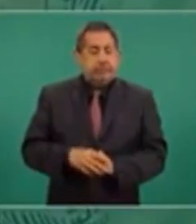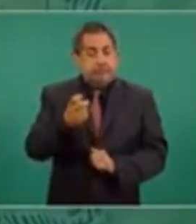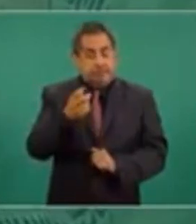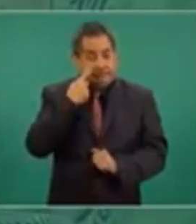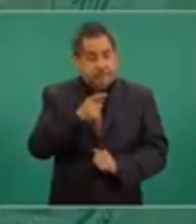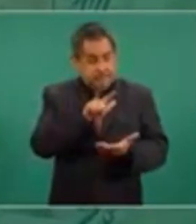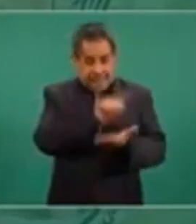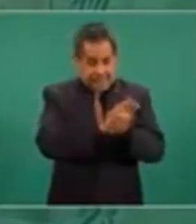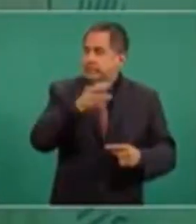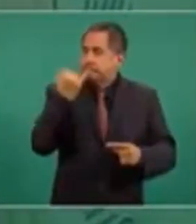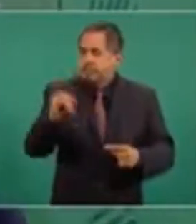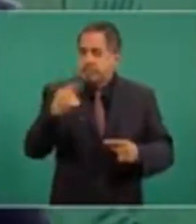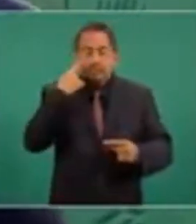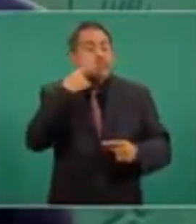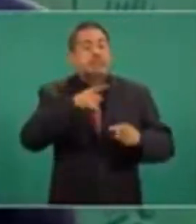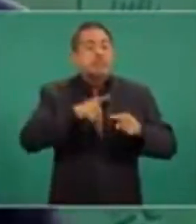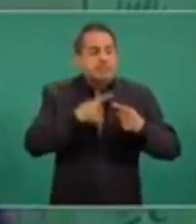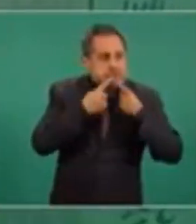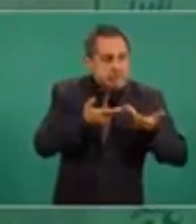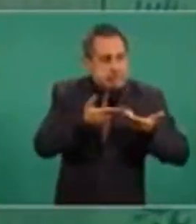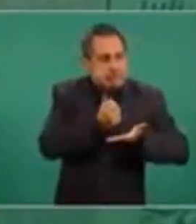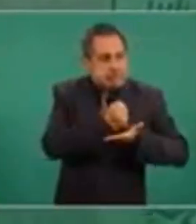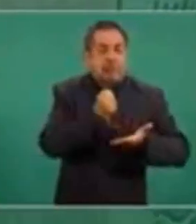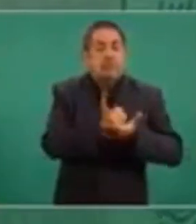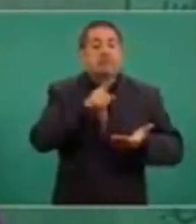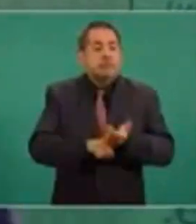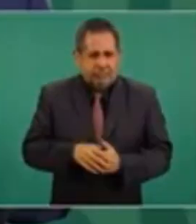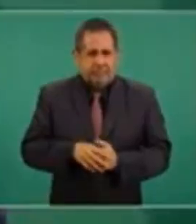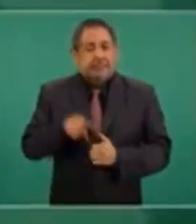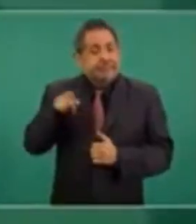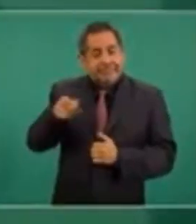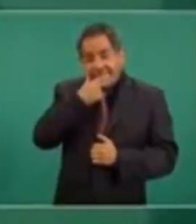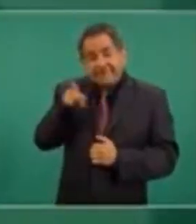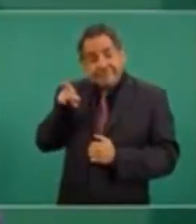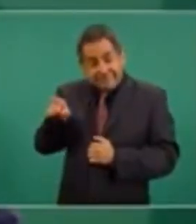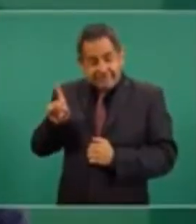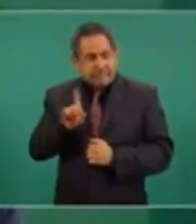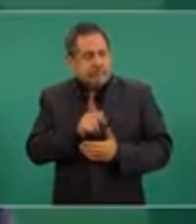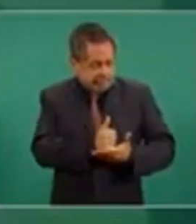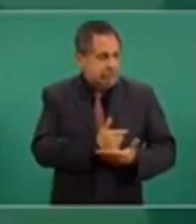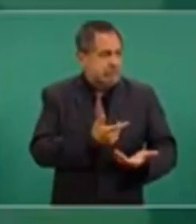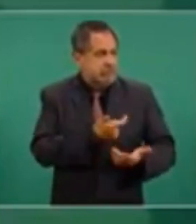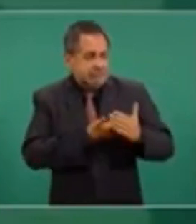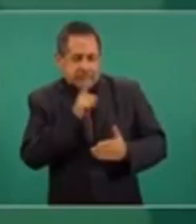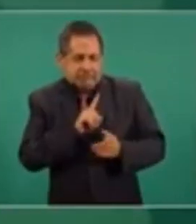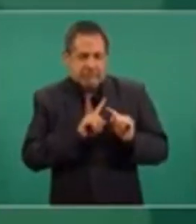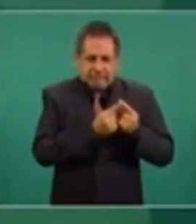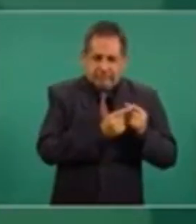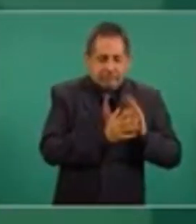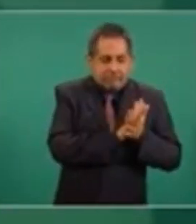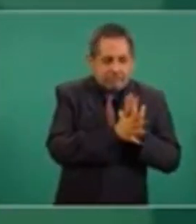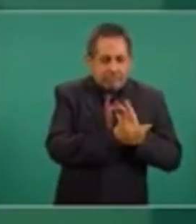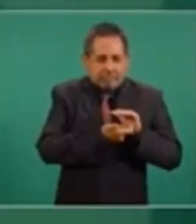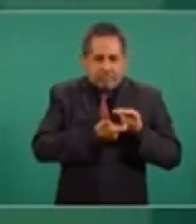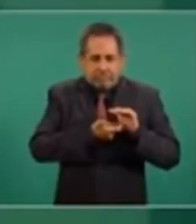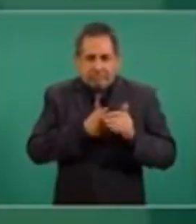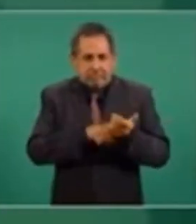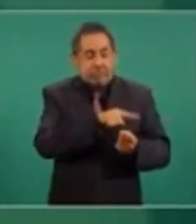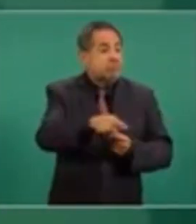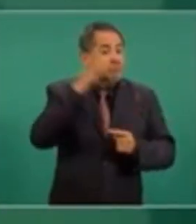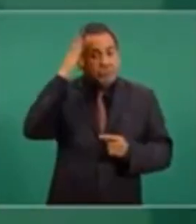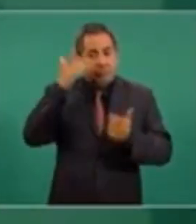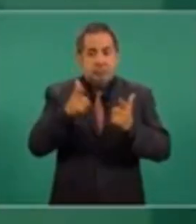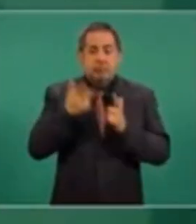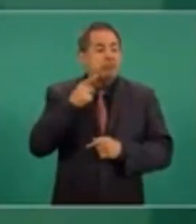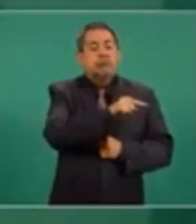reforma que hacen, mención, el que la negoció, fue el que ayudó para que en lo oscurito, los dirigentes de los partidos